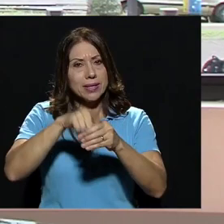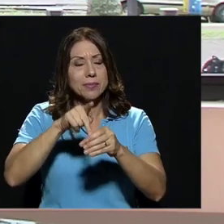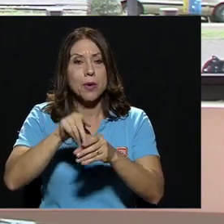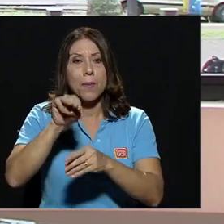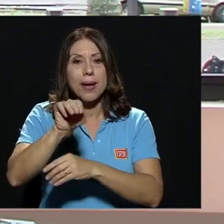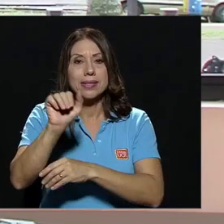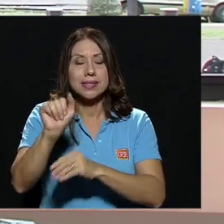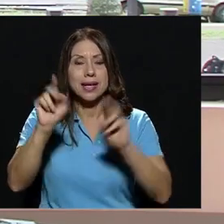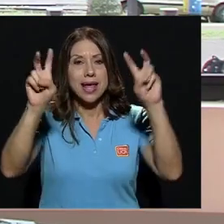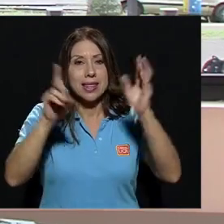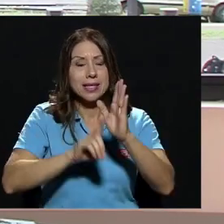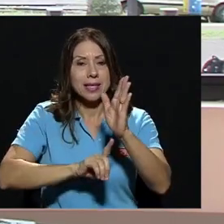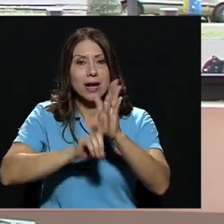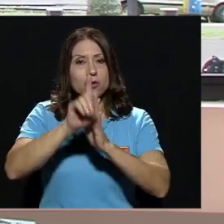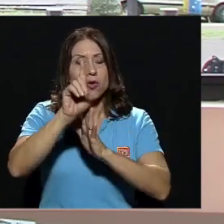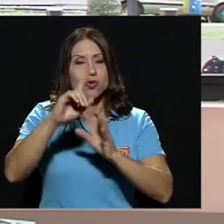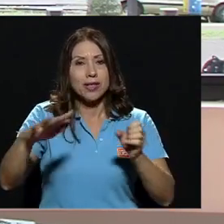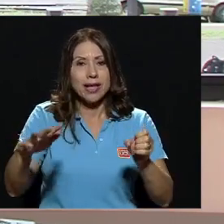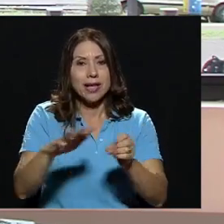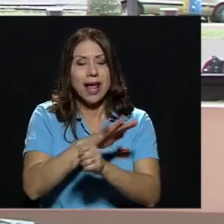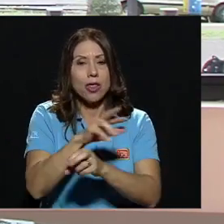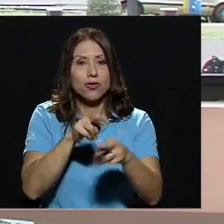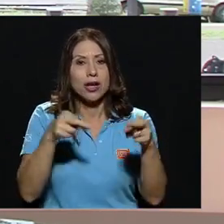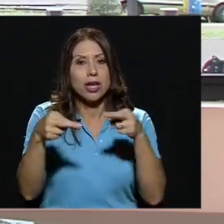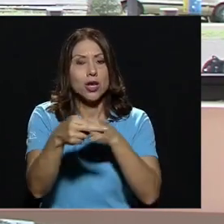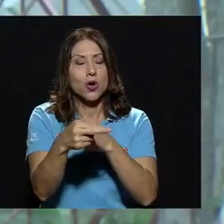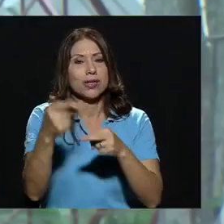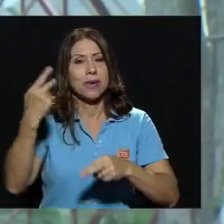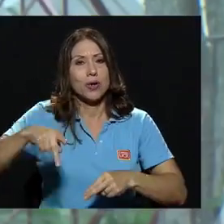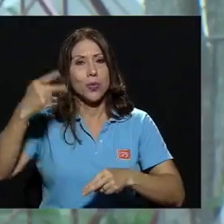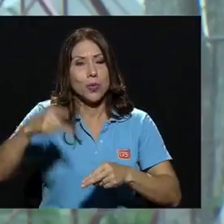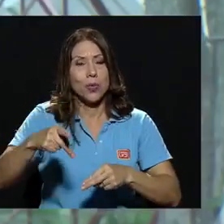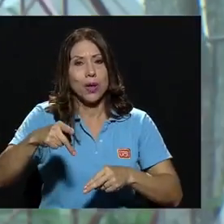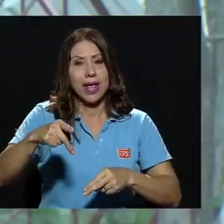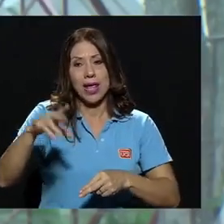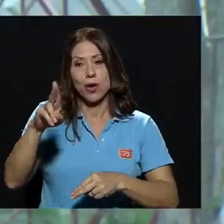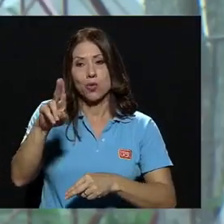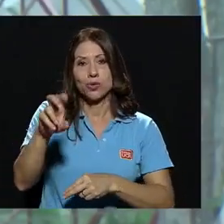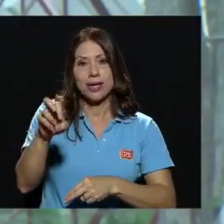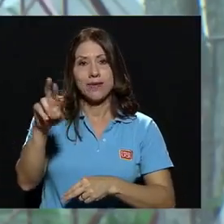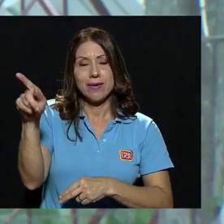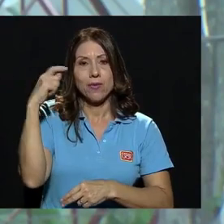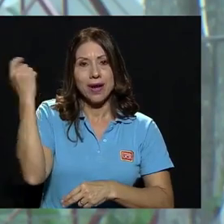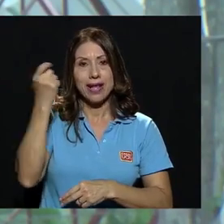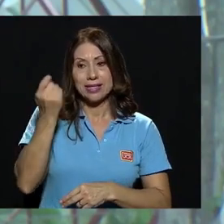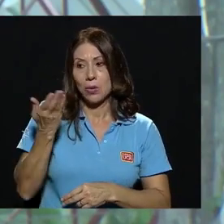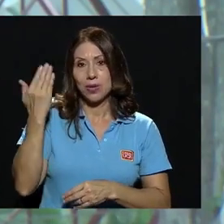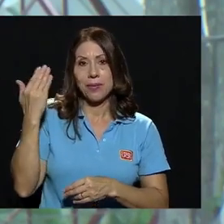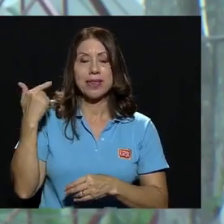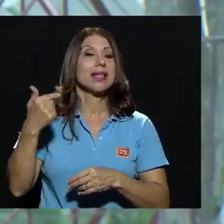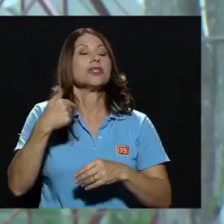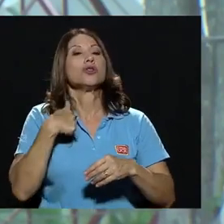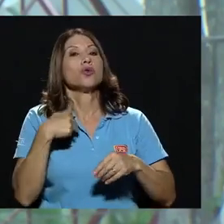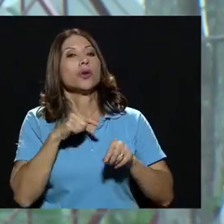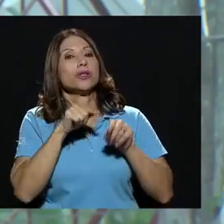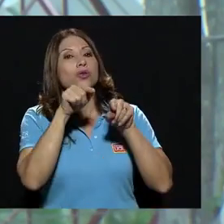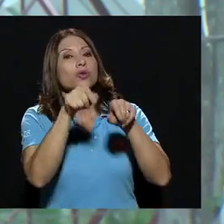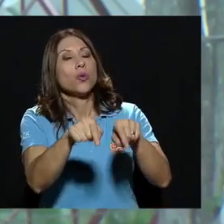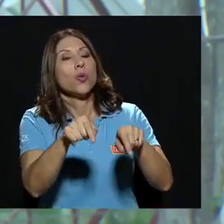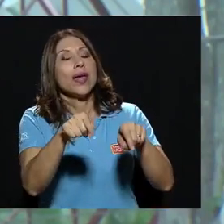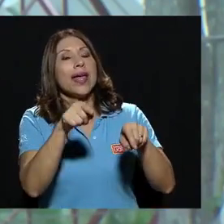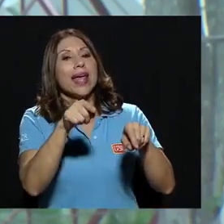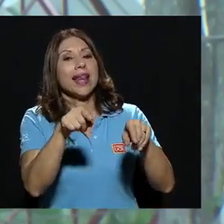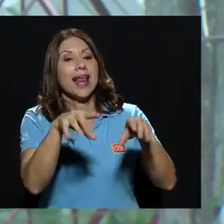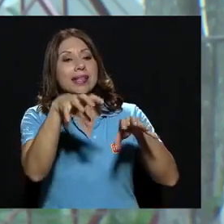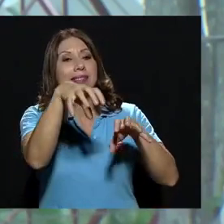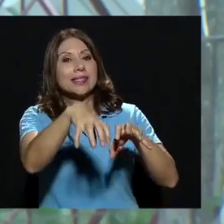maestría en Desarrollo Integrado de Regiones Bajo Riego, en la sede de Guanacaste. Últimamente estuve en la intersede universitaria de La Juela,